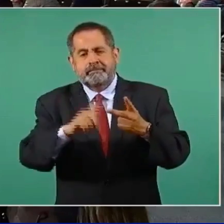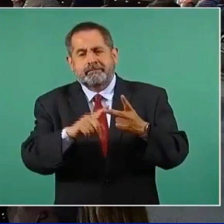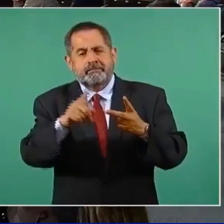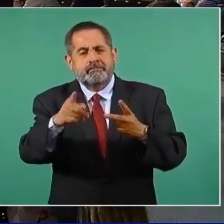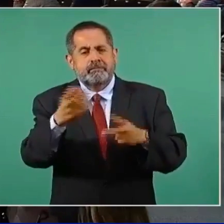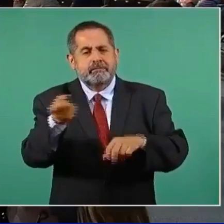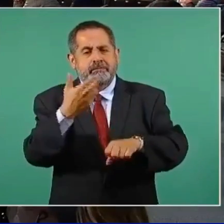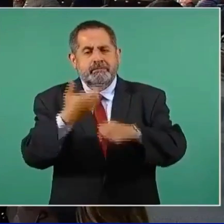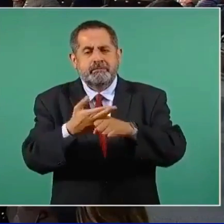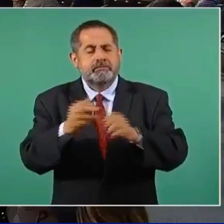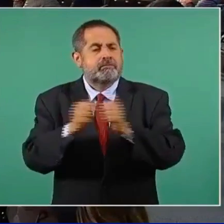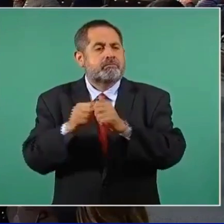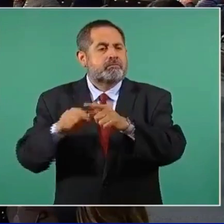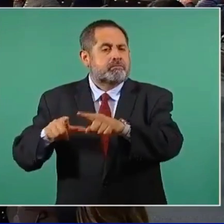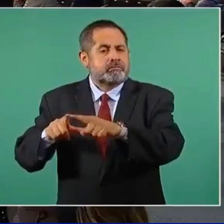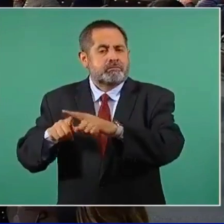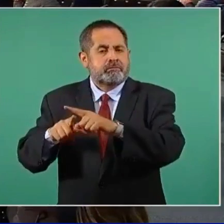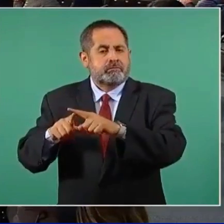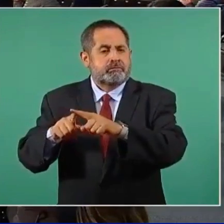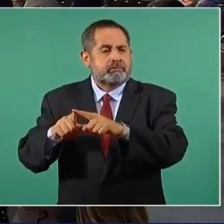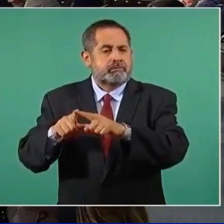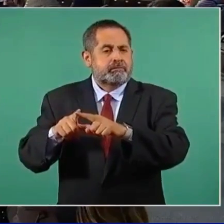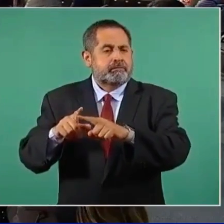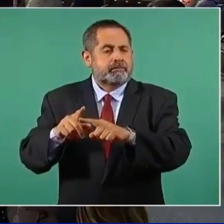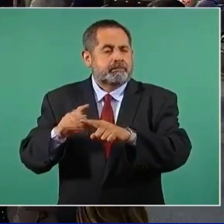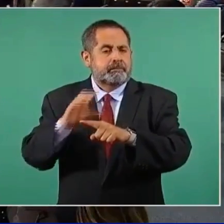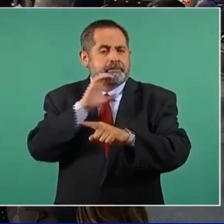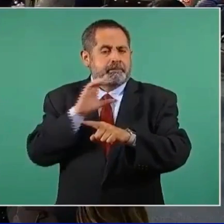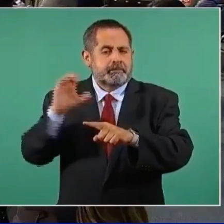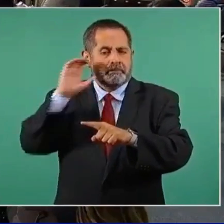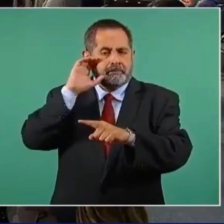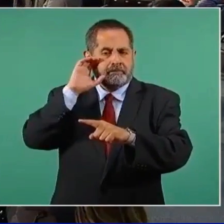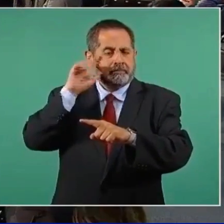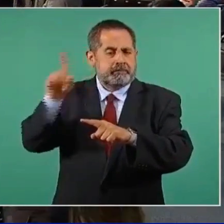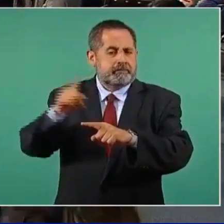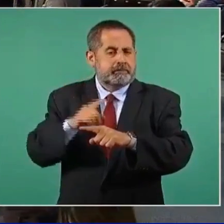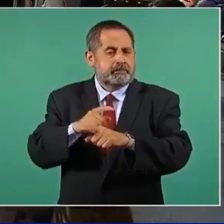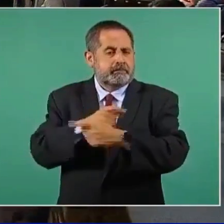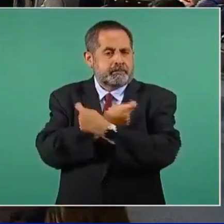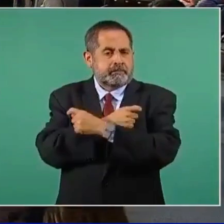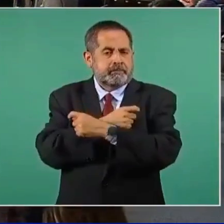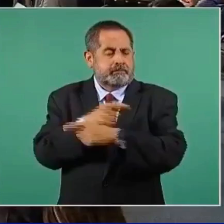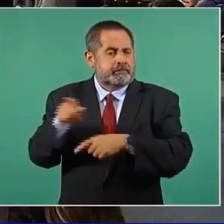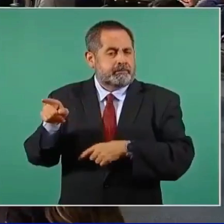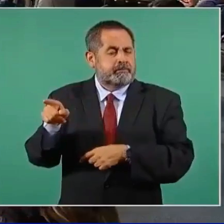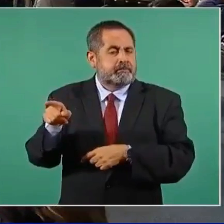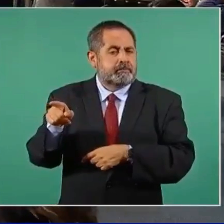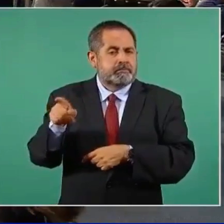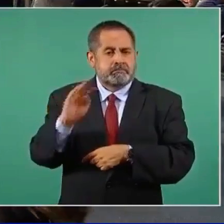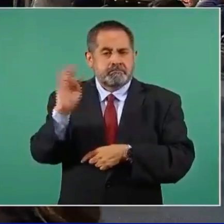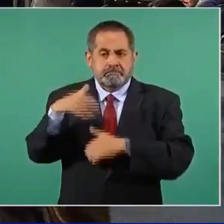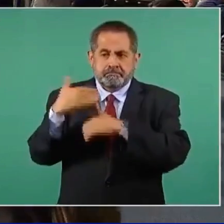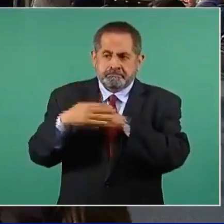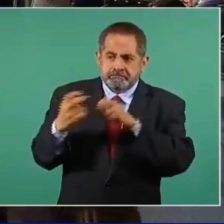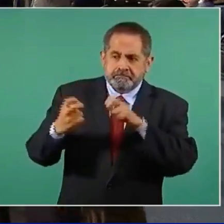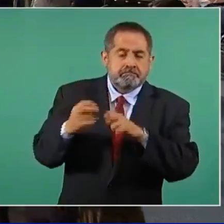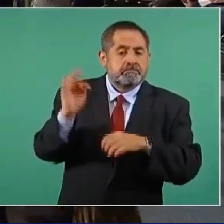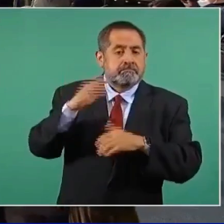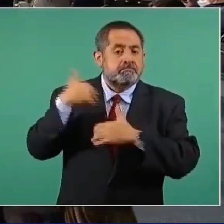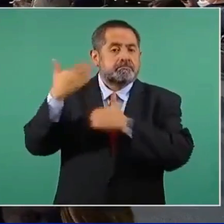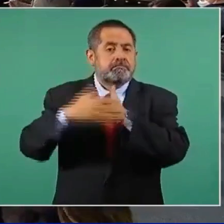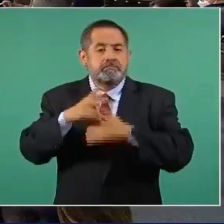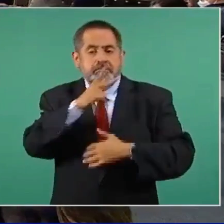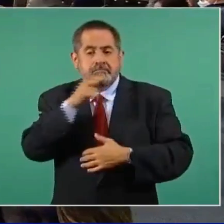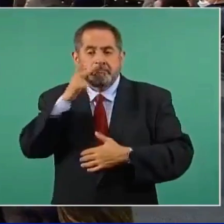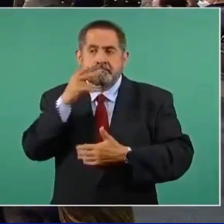Con el secretario de Estado de la Santa Sede, el cardenal Prieto Parolini, ¿hay la posibilidad de una visita del